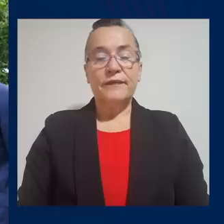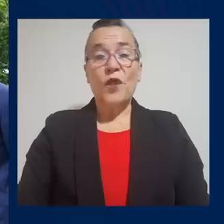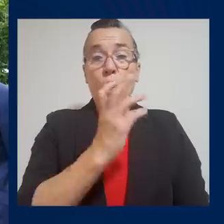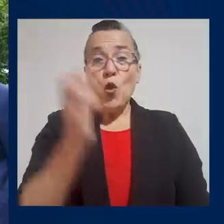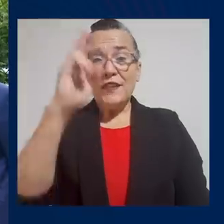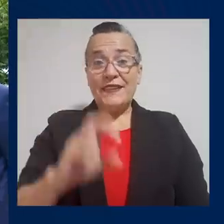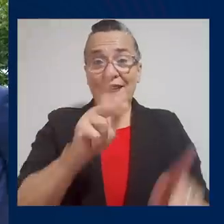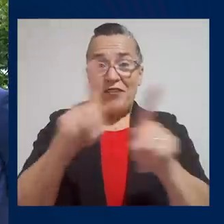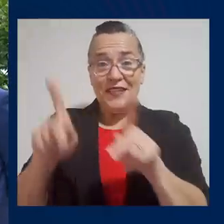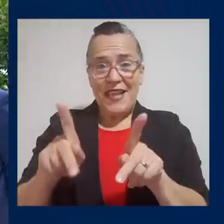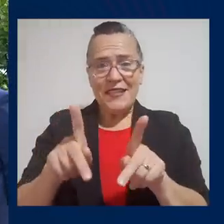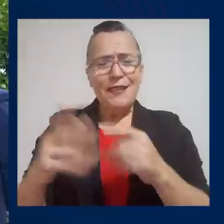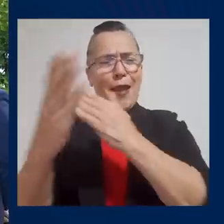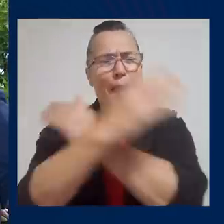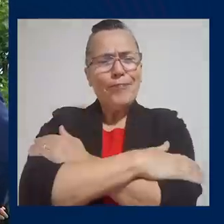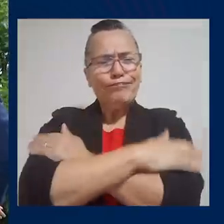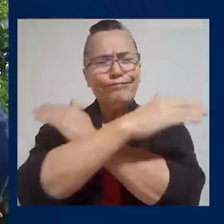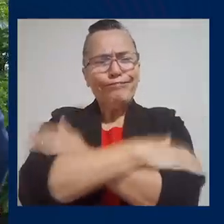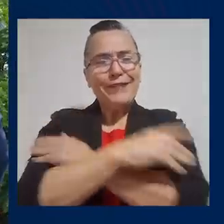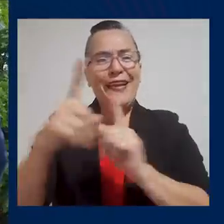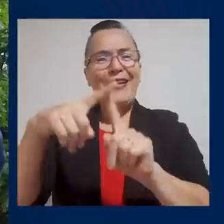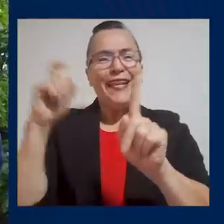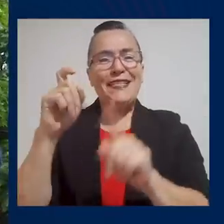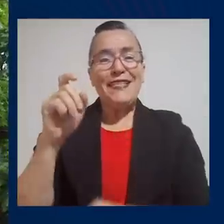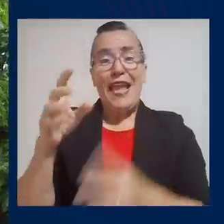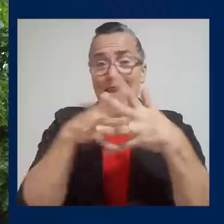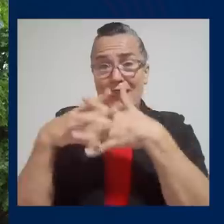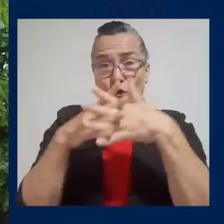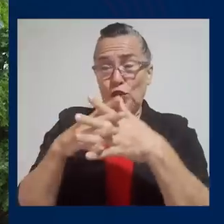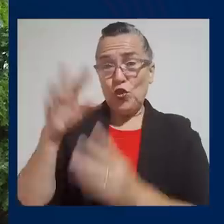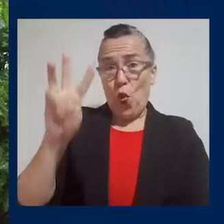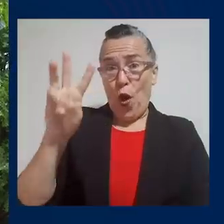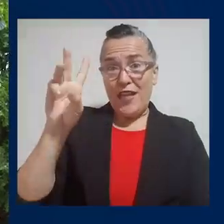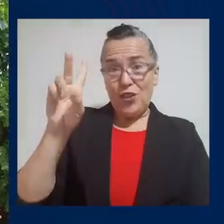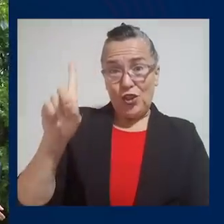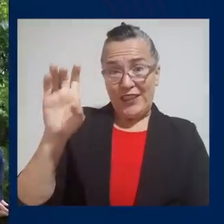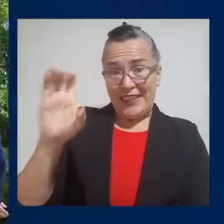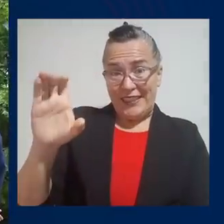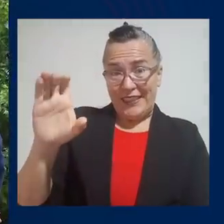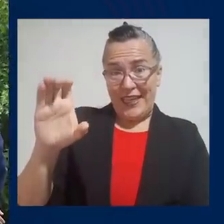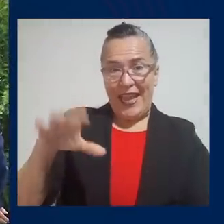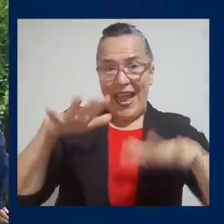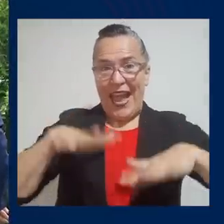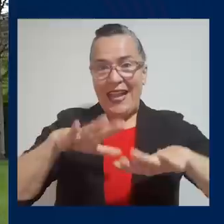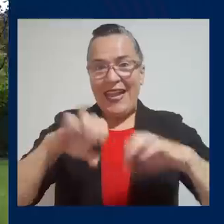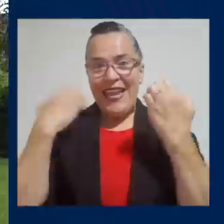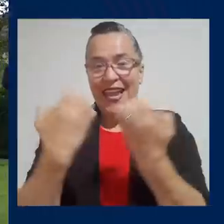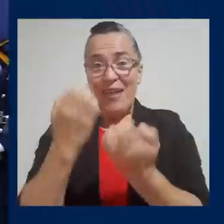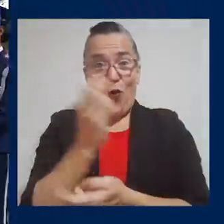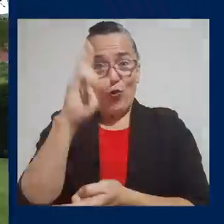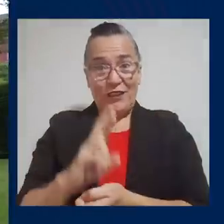Costa Ricenses, compatriotas, un abrazo desde Suelo Tico en Washington D.C., los Estados Unidos.